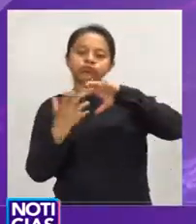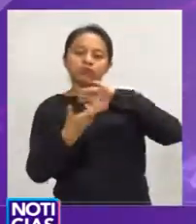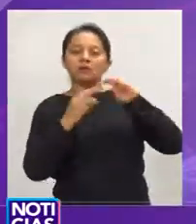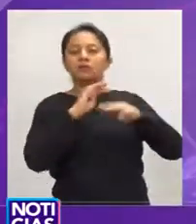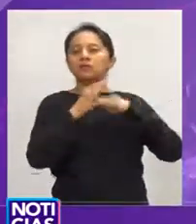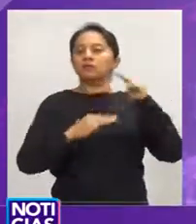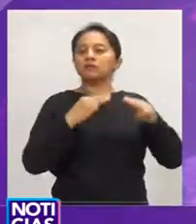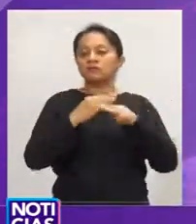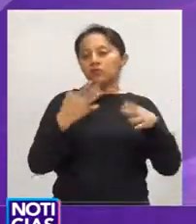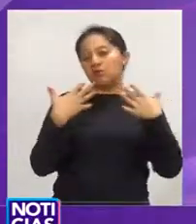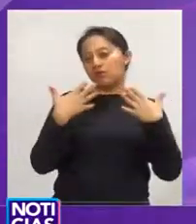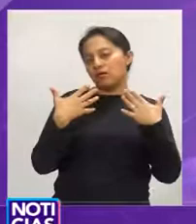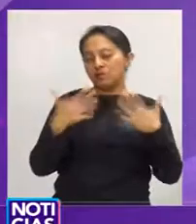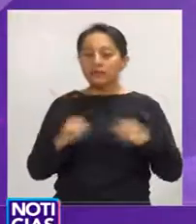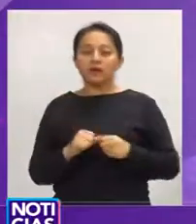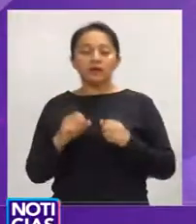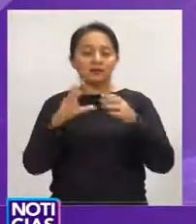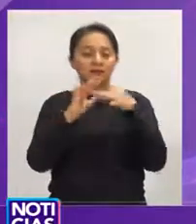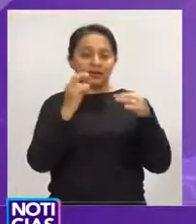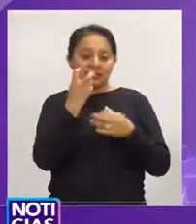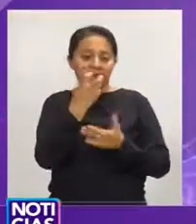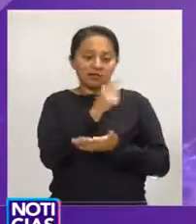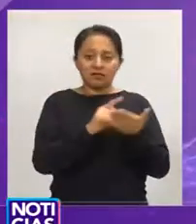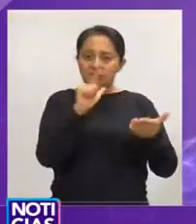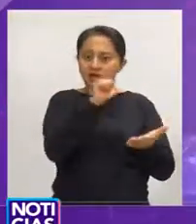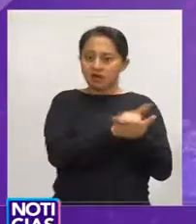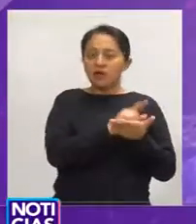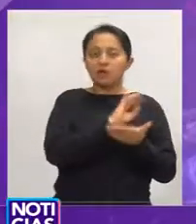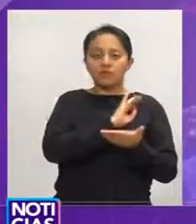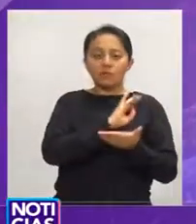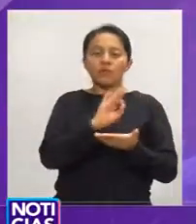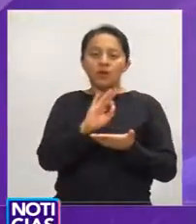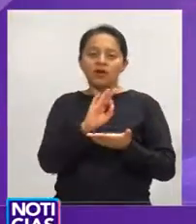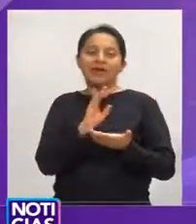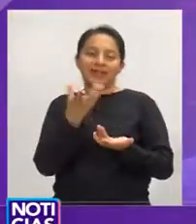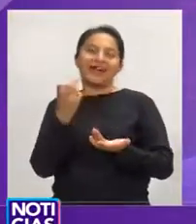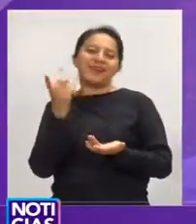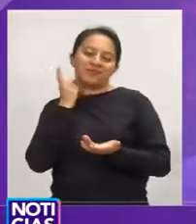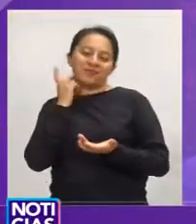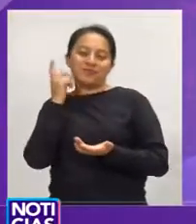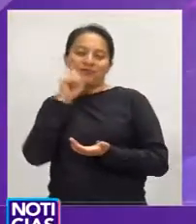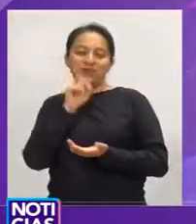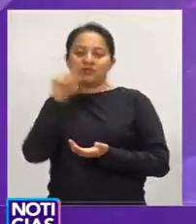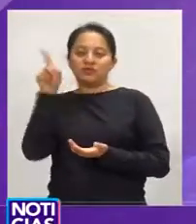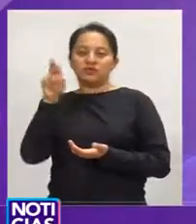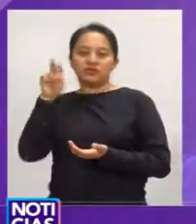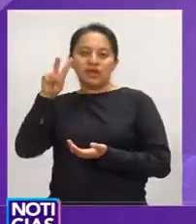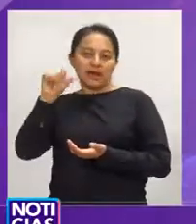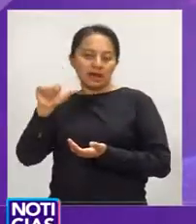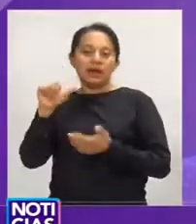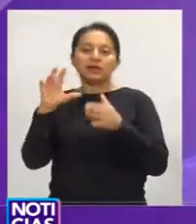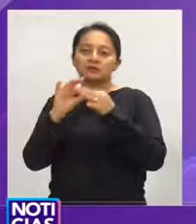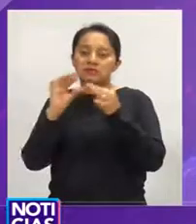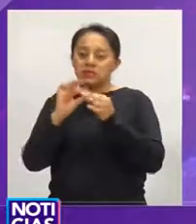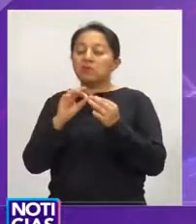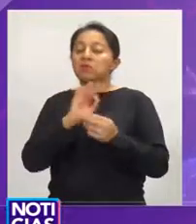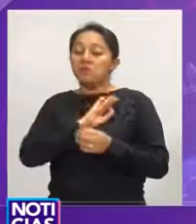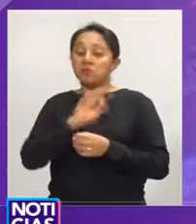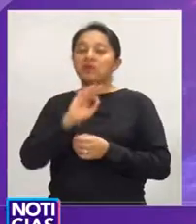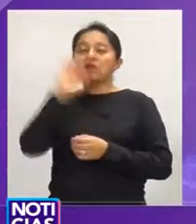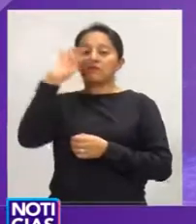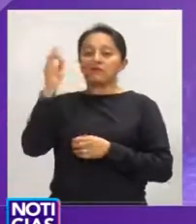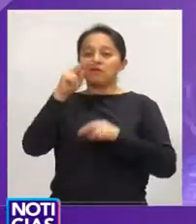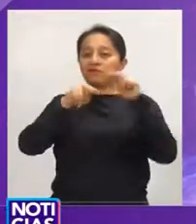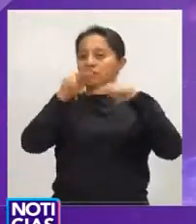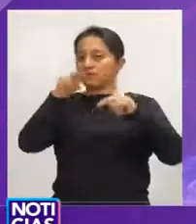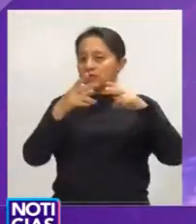su intervención, la diputada Carmelita Zúñiga señaló que con esta ley se dará paso a la armonización con las leyes a nivel federal, destacando algunos de los